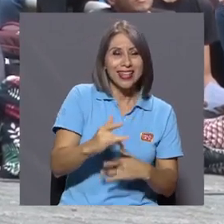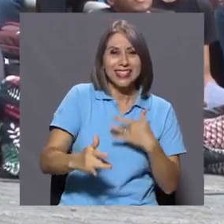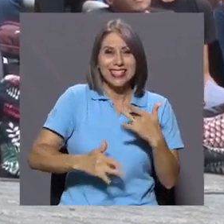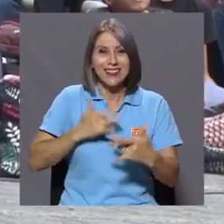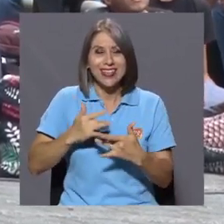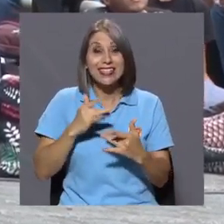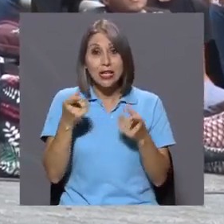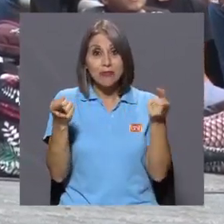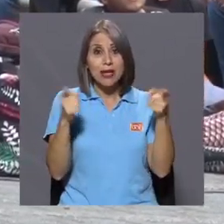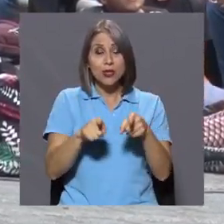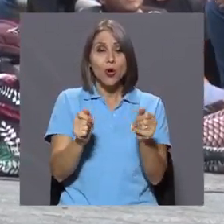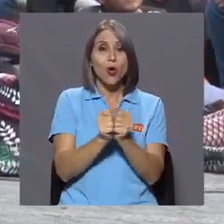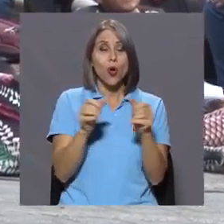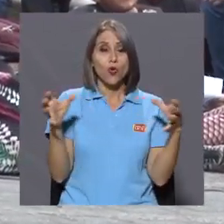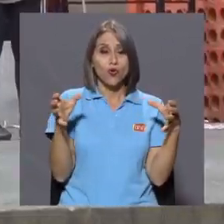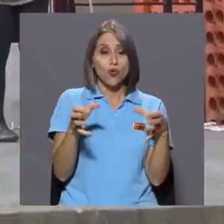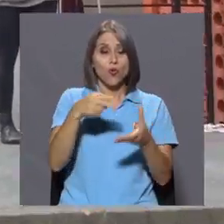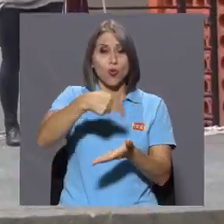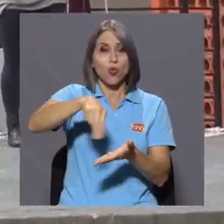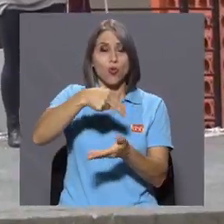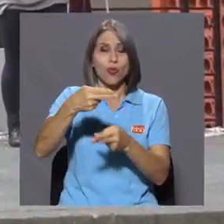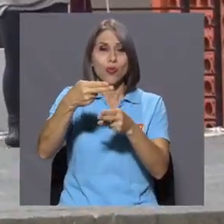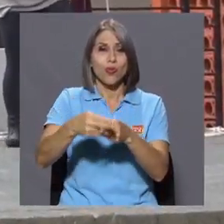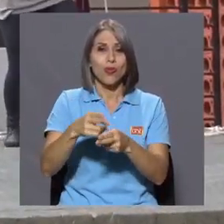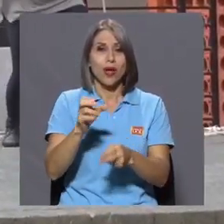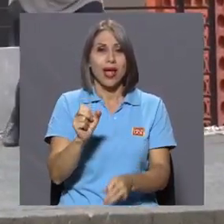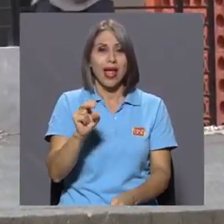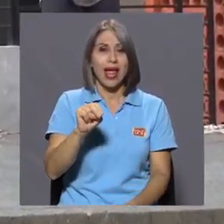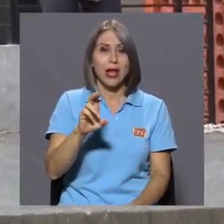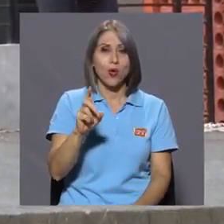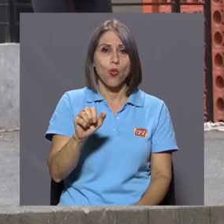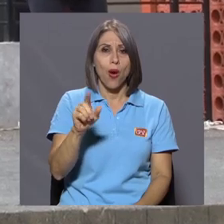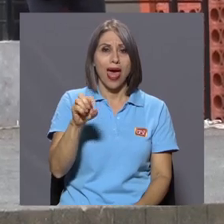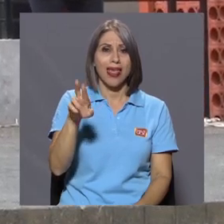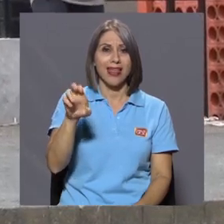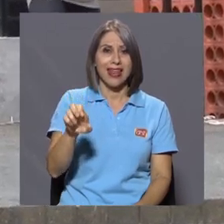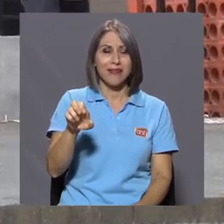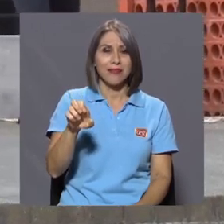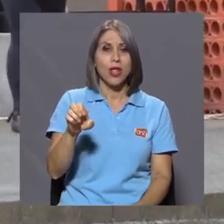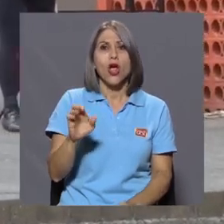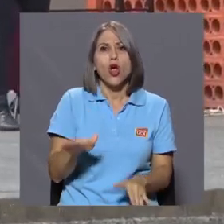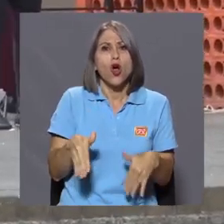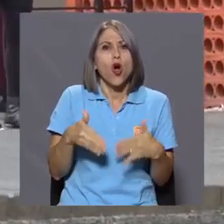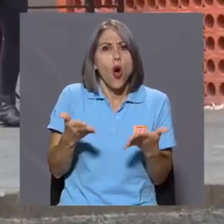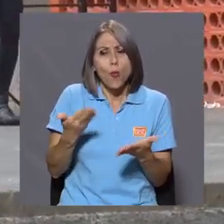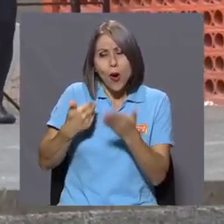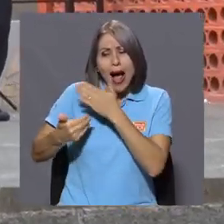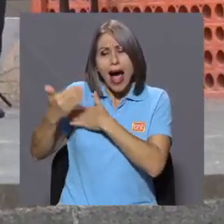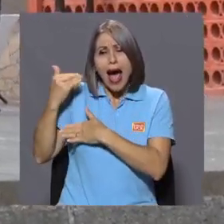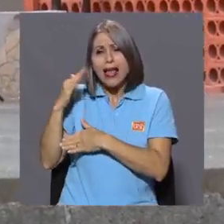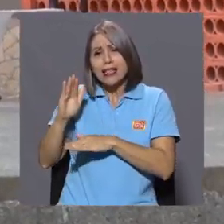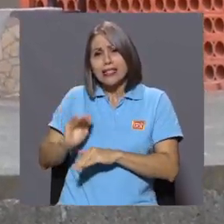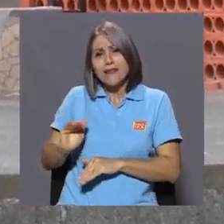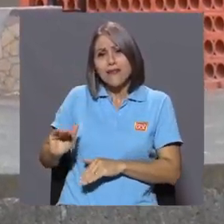Sucedió así con la coreografía Encuadre y el tema de cómo las experiencias de la infancia repercuten en la adultez. ¡Gracias!